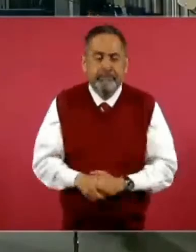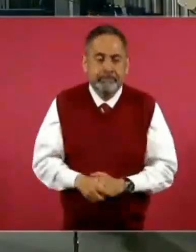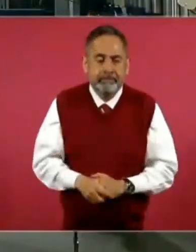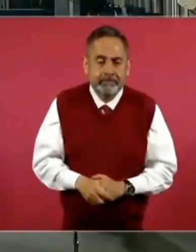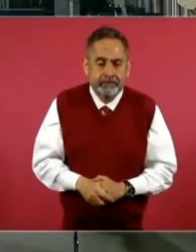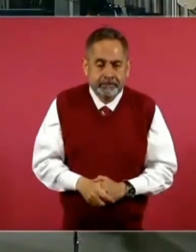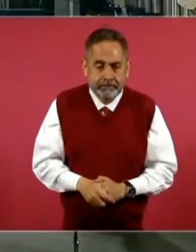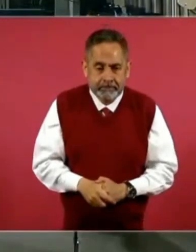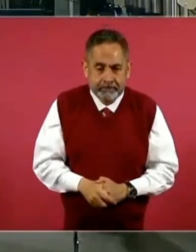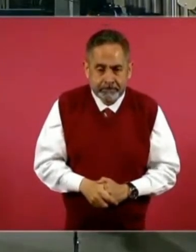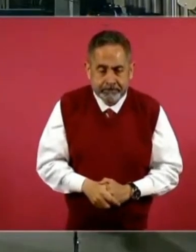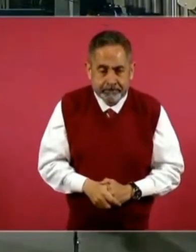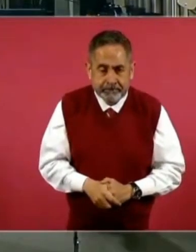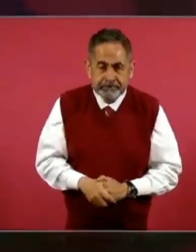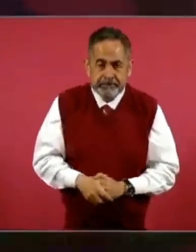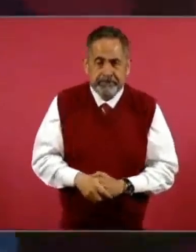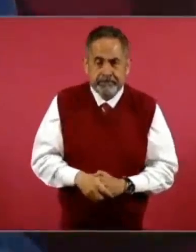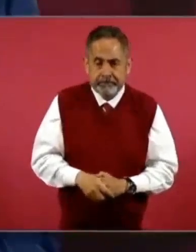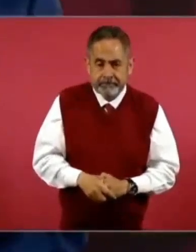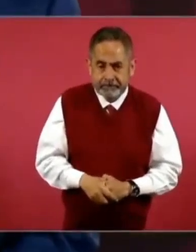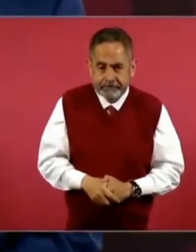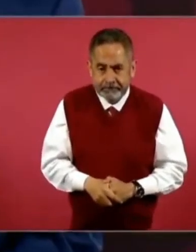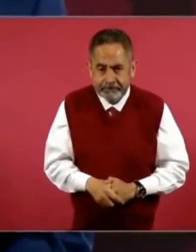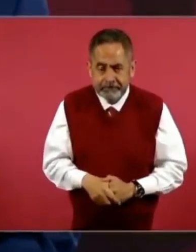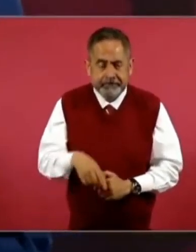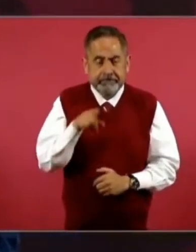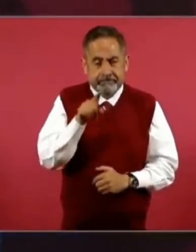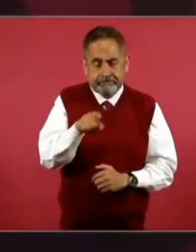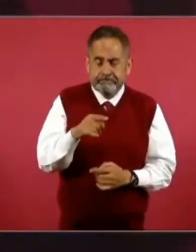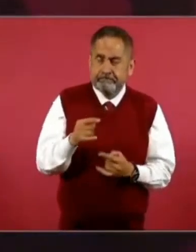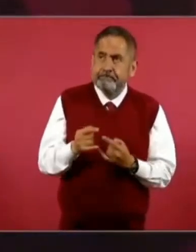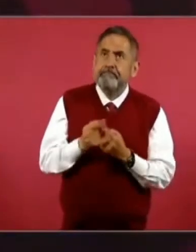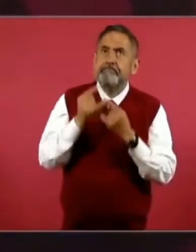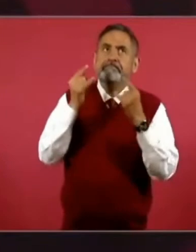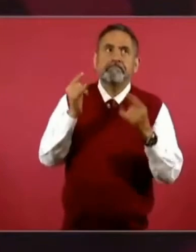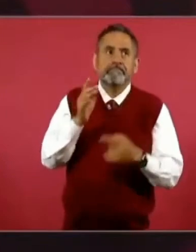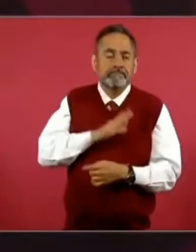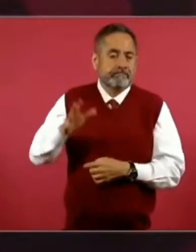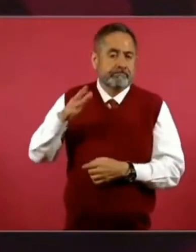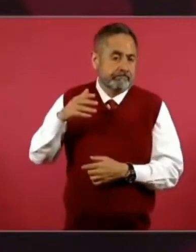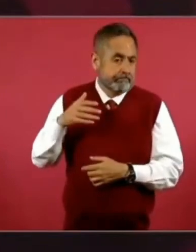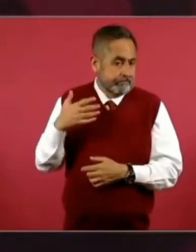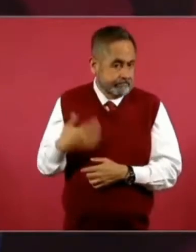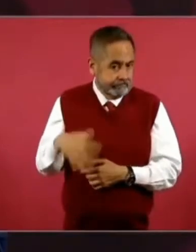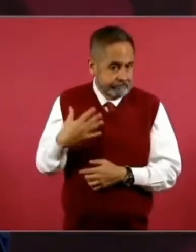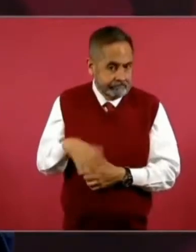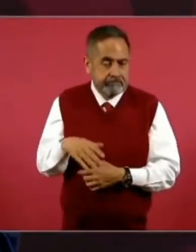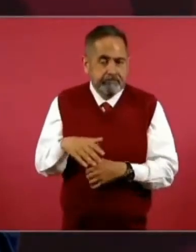trascendente porque